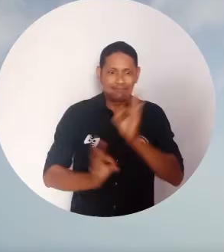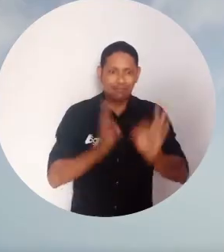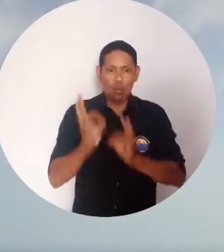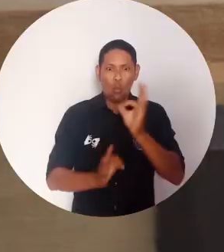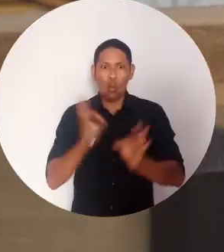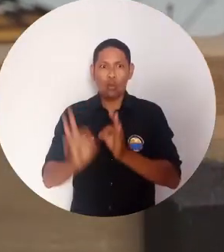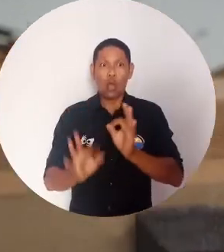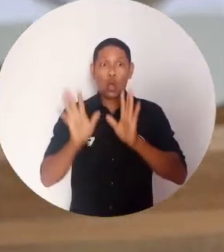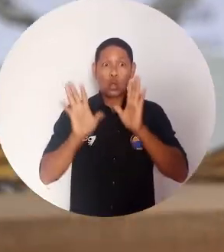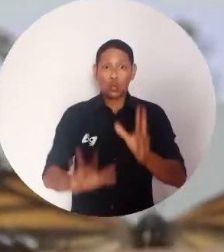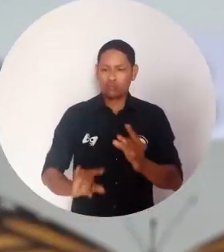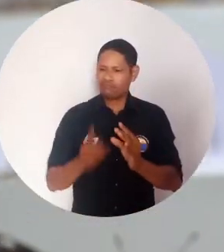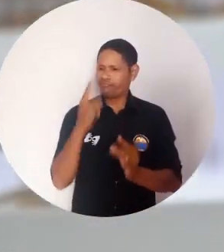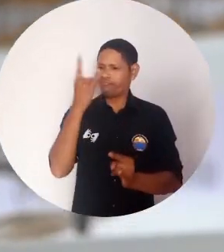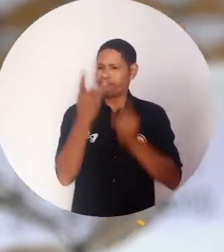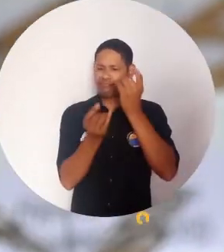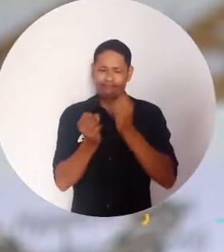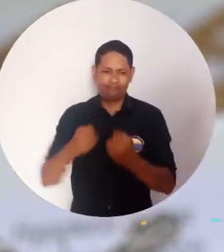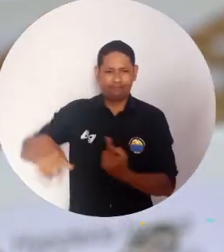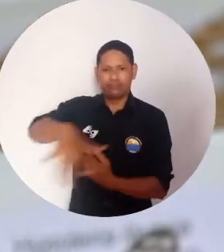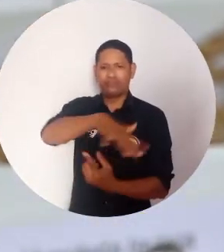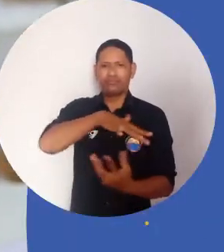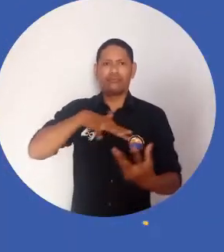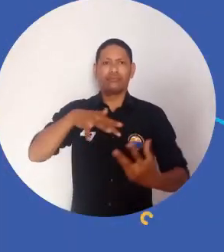conservación de los recursos naturales.